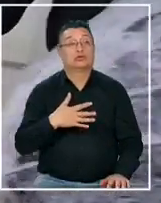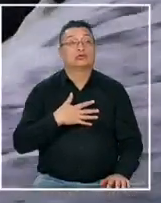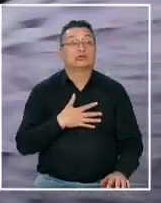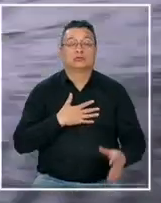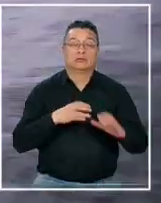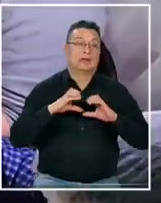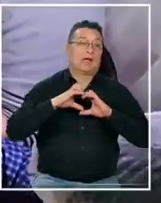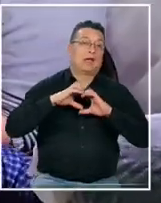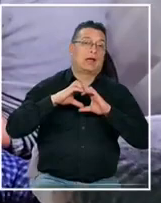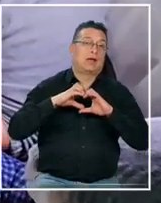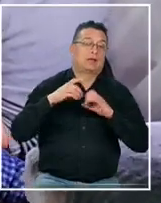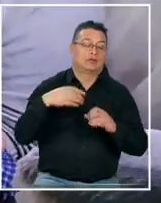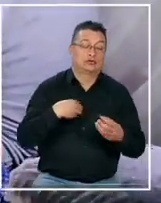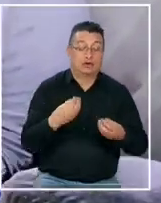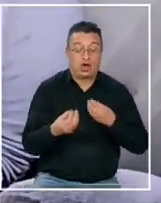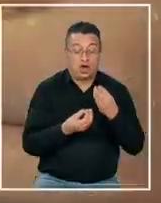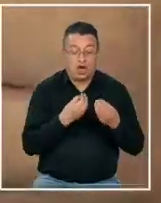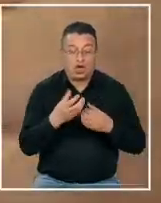me encanta